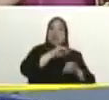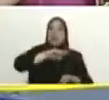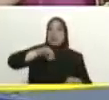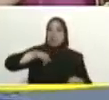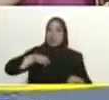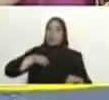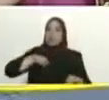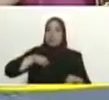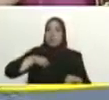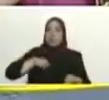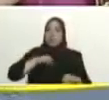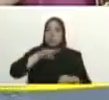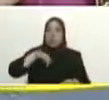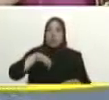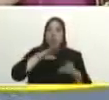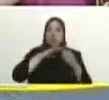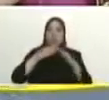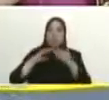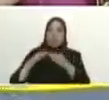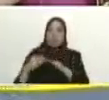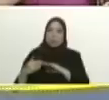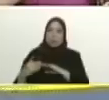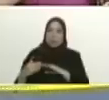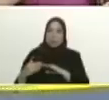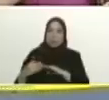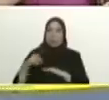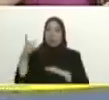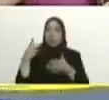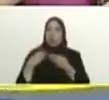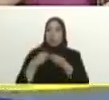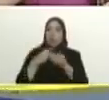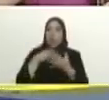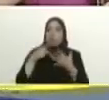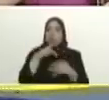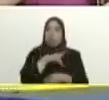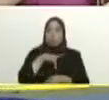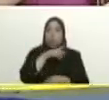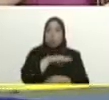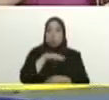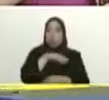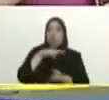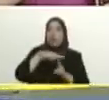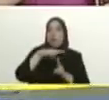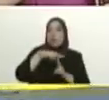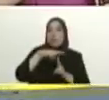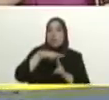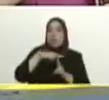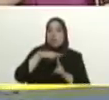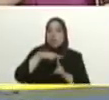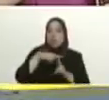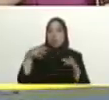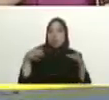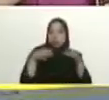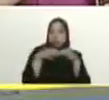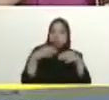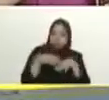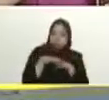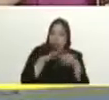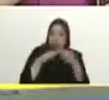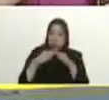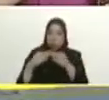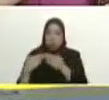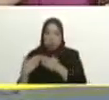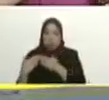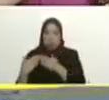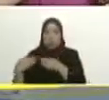circular a nuestra comunidad nosotros en conjunto con protección civil Táchira hemos realizado talleres conformando